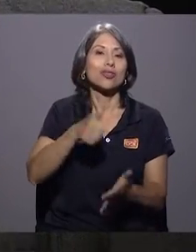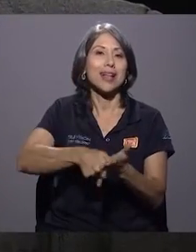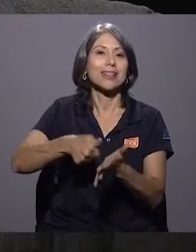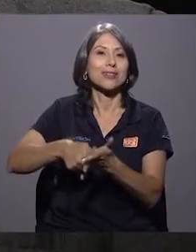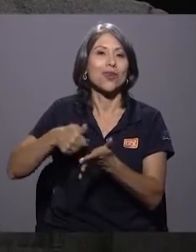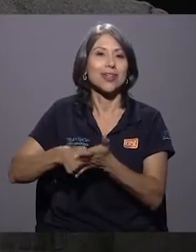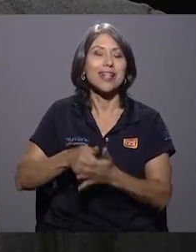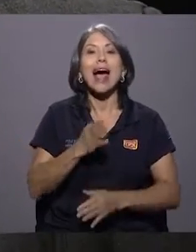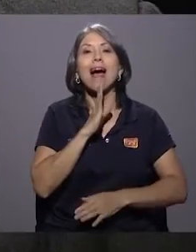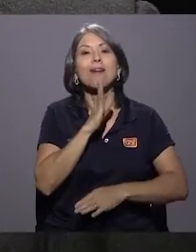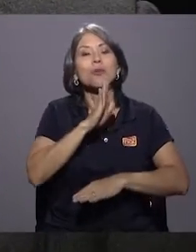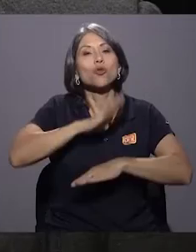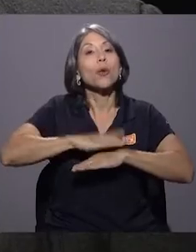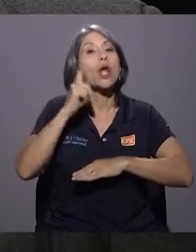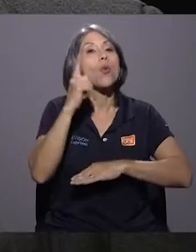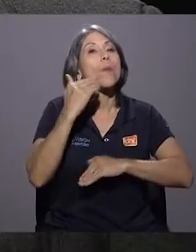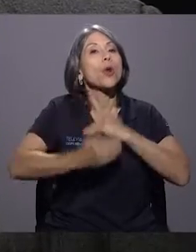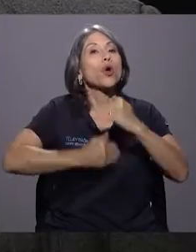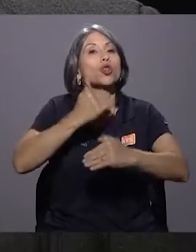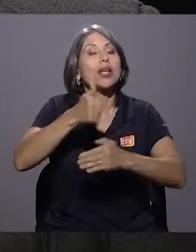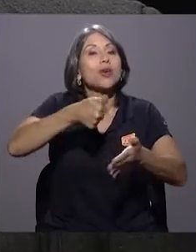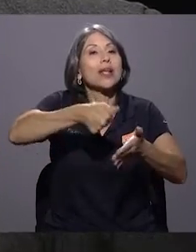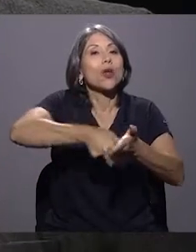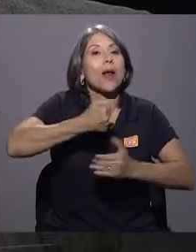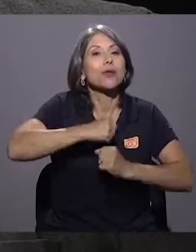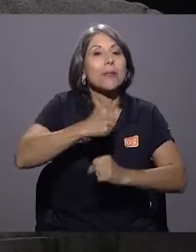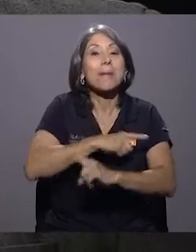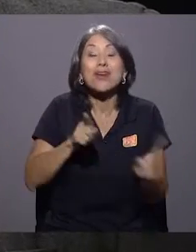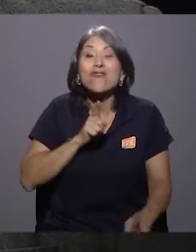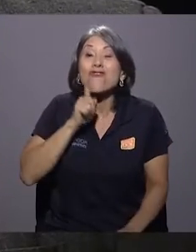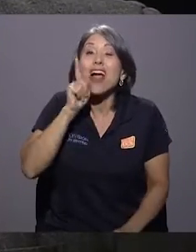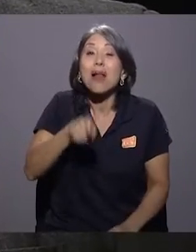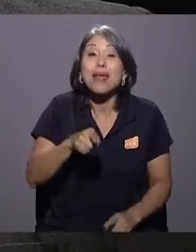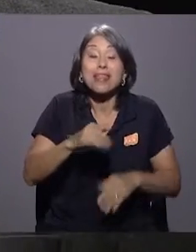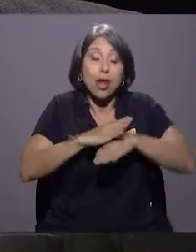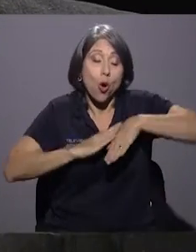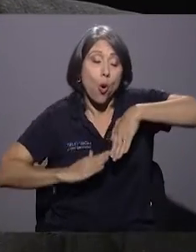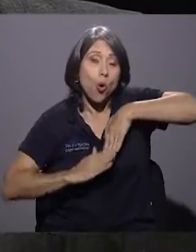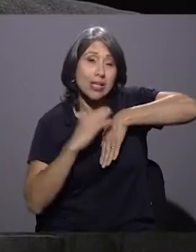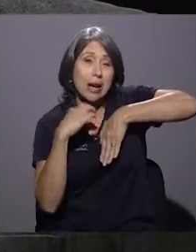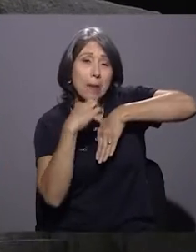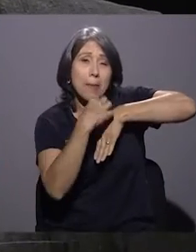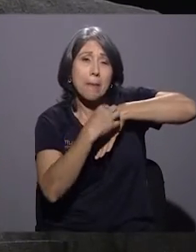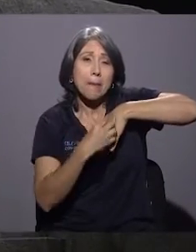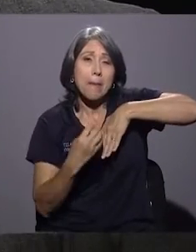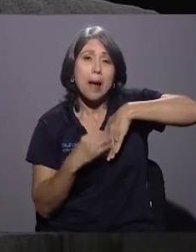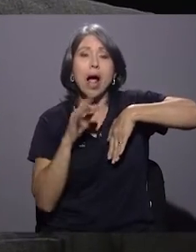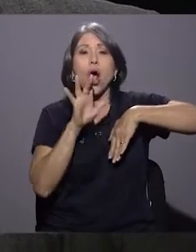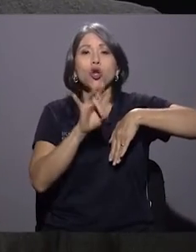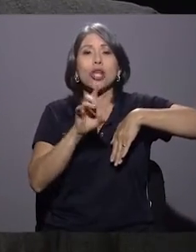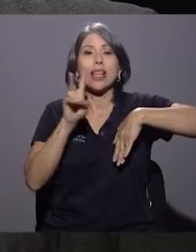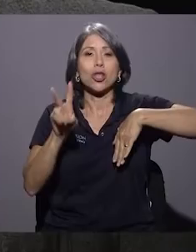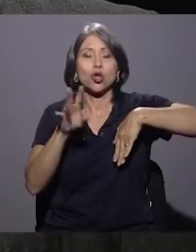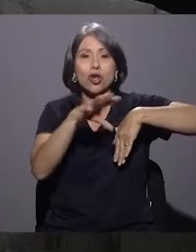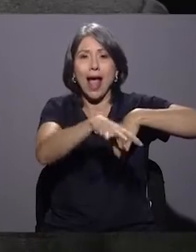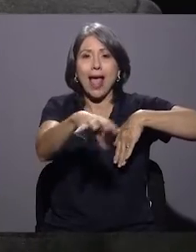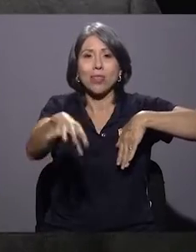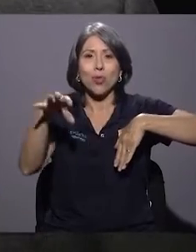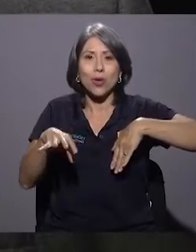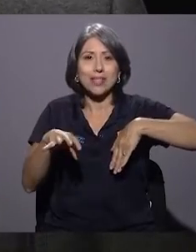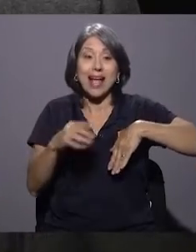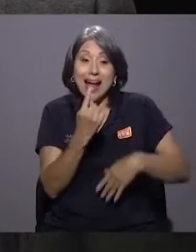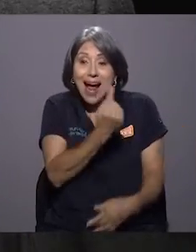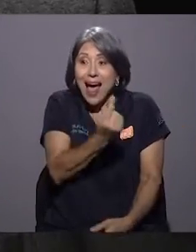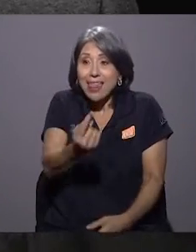Así es. O sea, hablamos de un proceso electoral municipal, pero en realidad eran 82 procesos, cada uno en un cantón con sus particularidades.